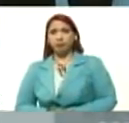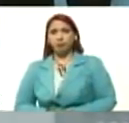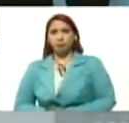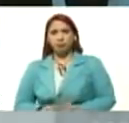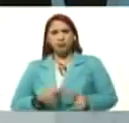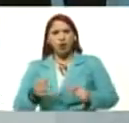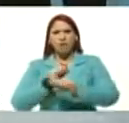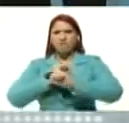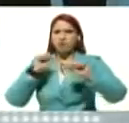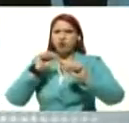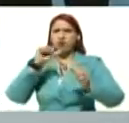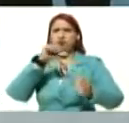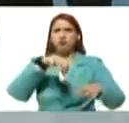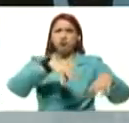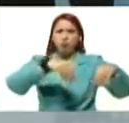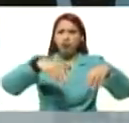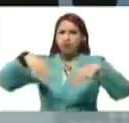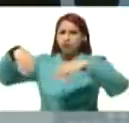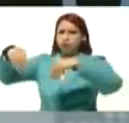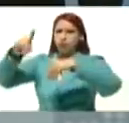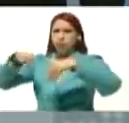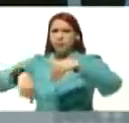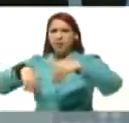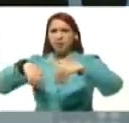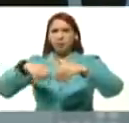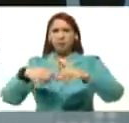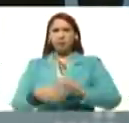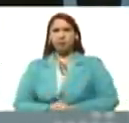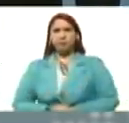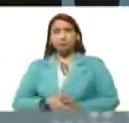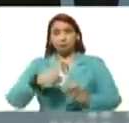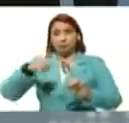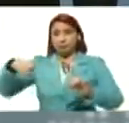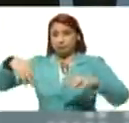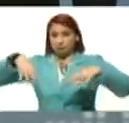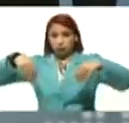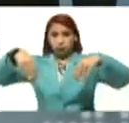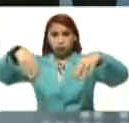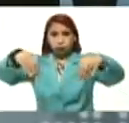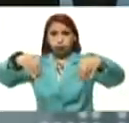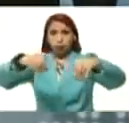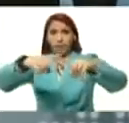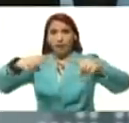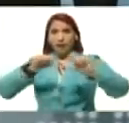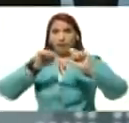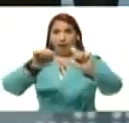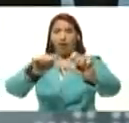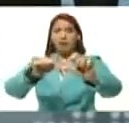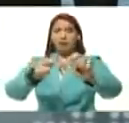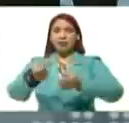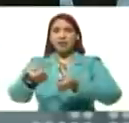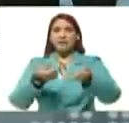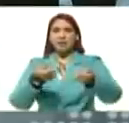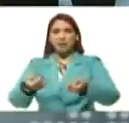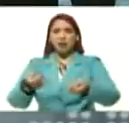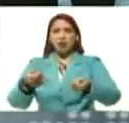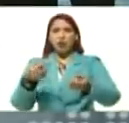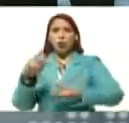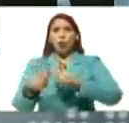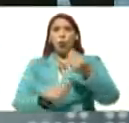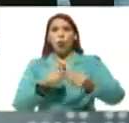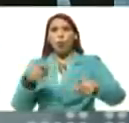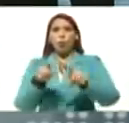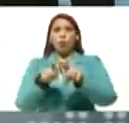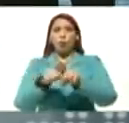explotan centrales, estaciones, eléctricas, para dejar el servicio, como lo vivimos, en 2019,